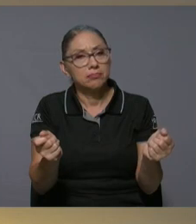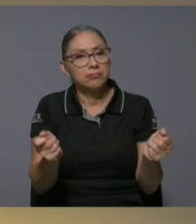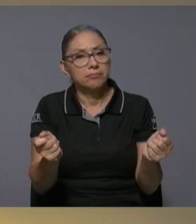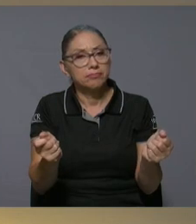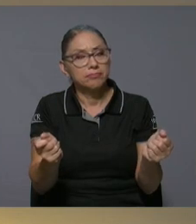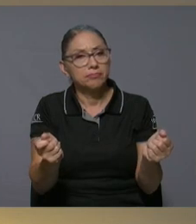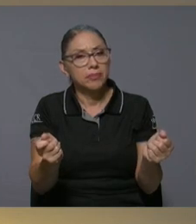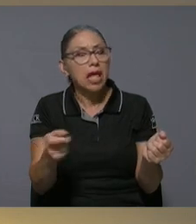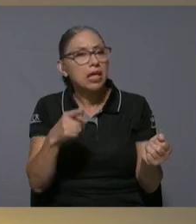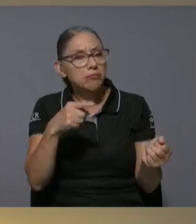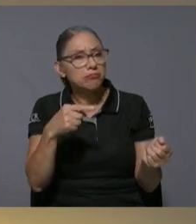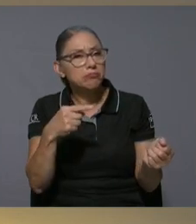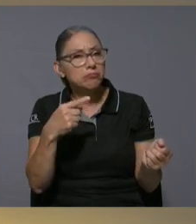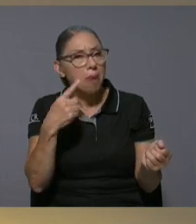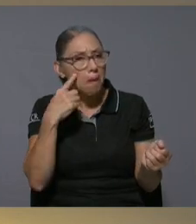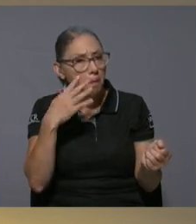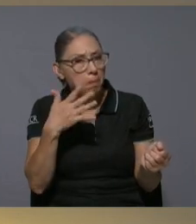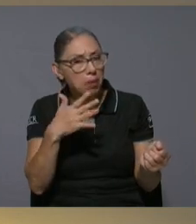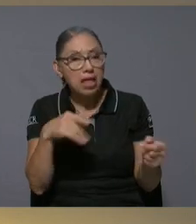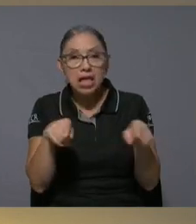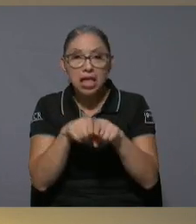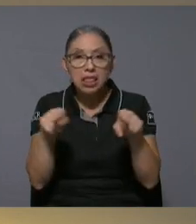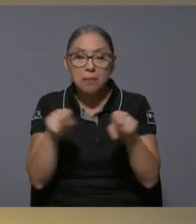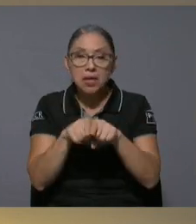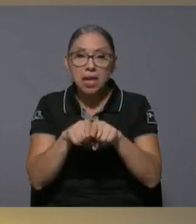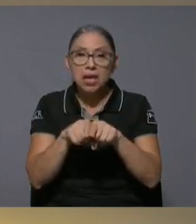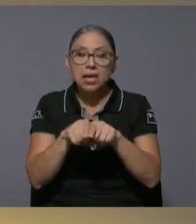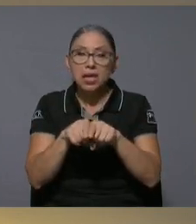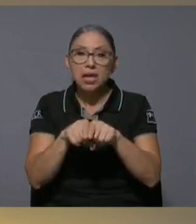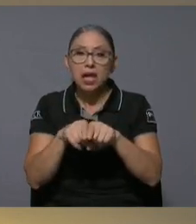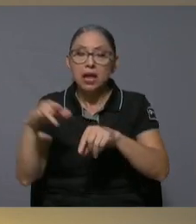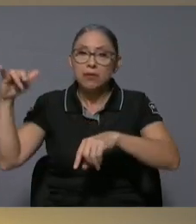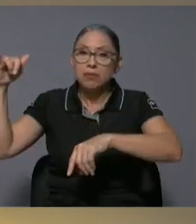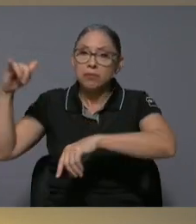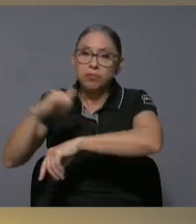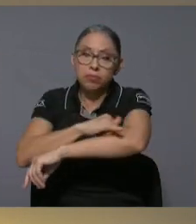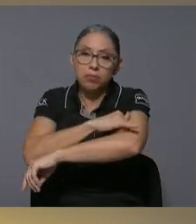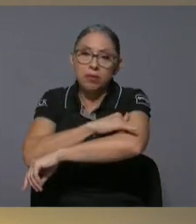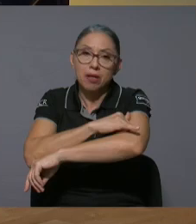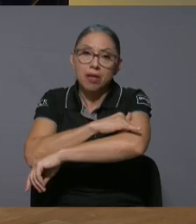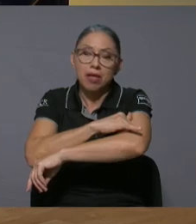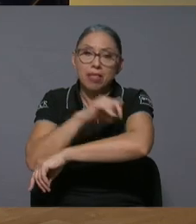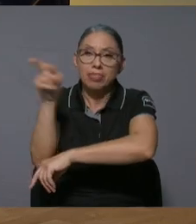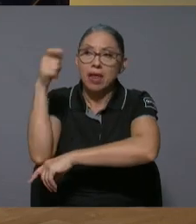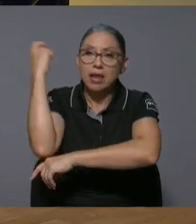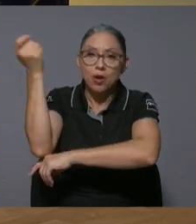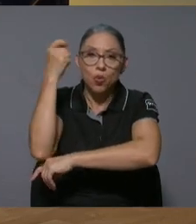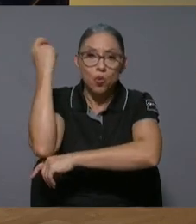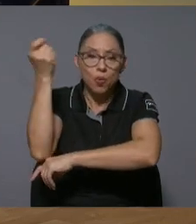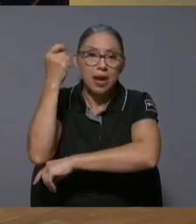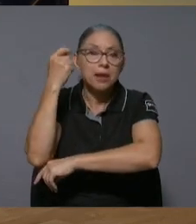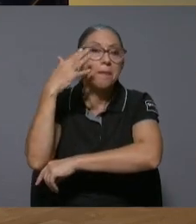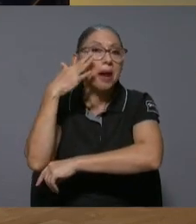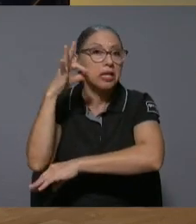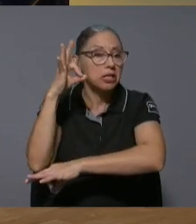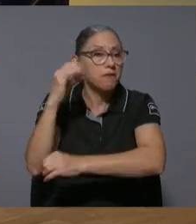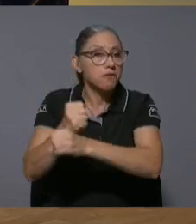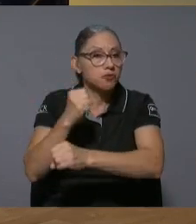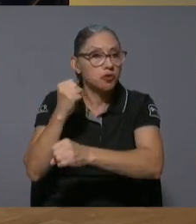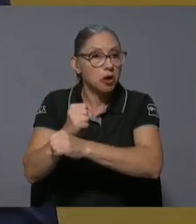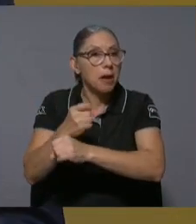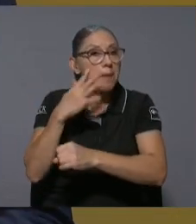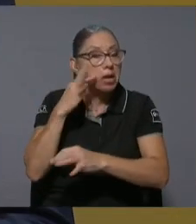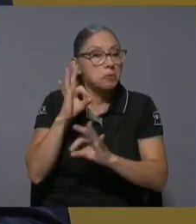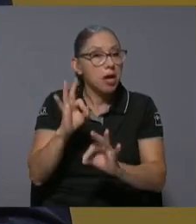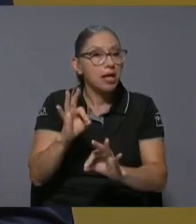el de el Daniel Oduber también parece que funciona por lo menos tiene buen tráfico ambos han funcionado